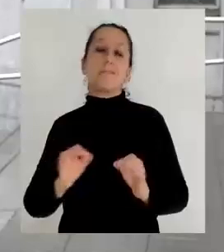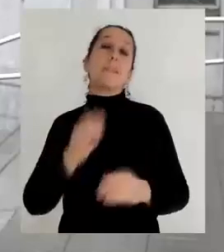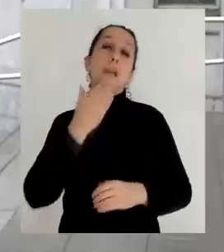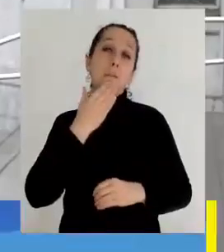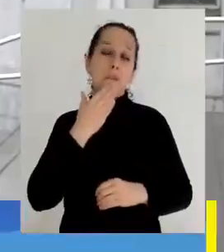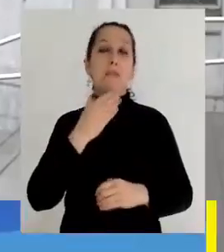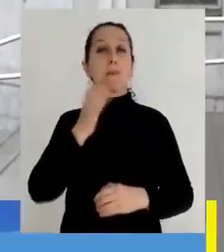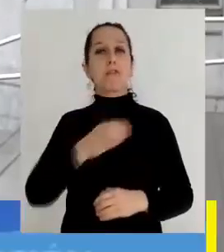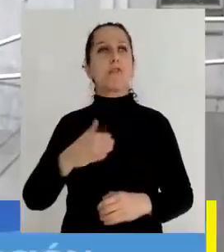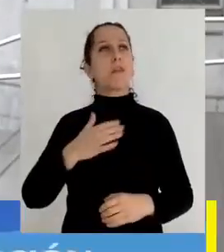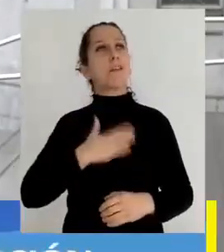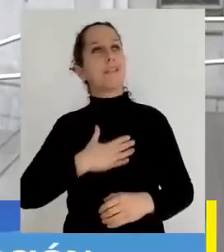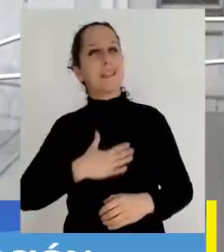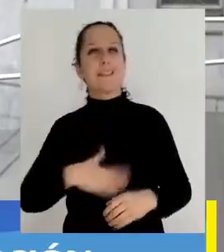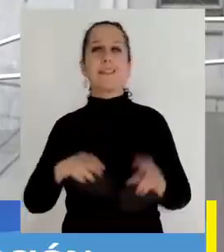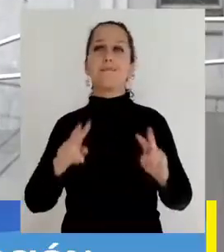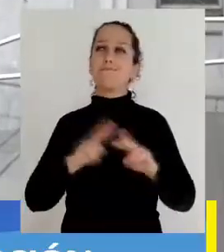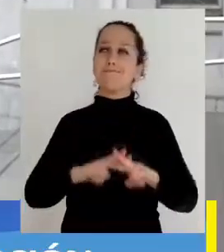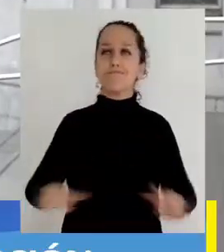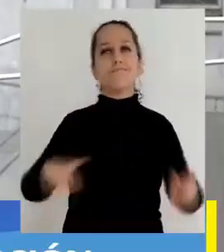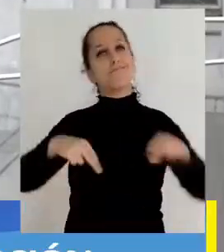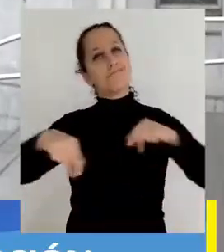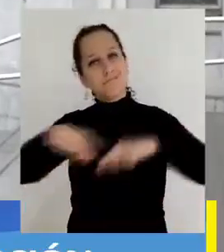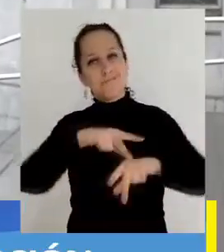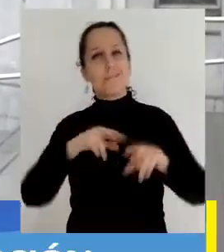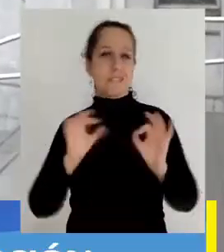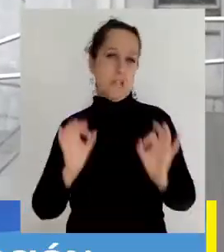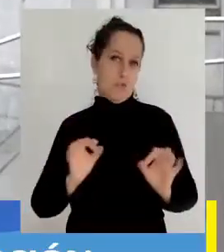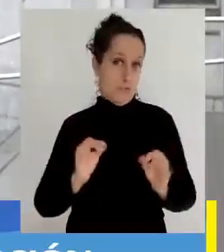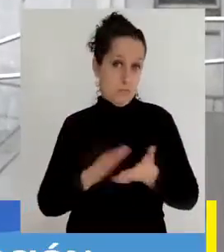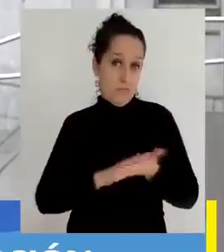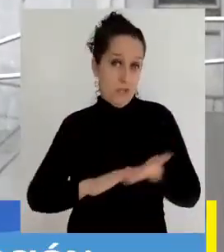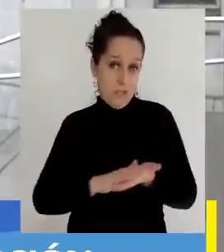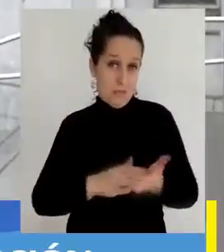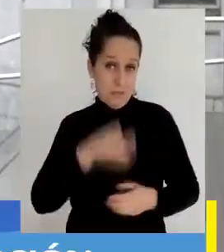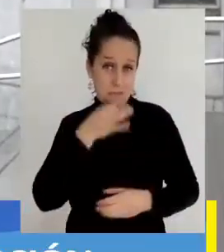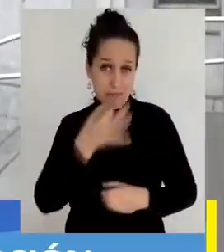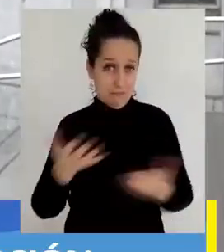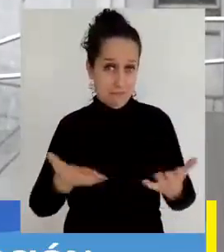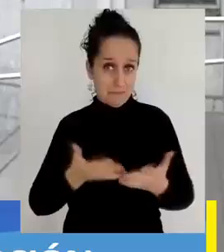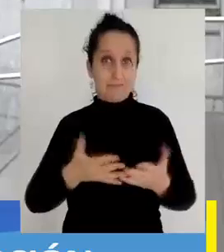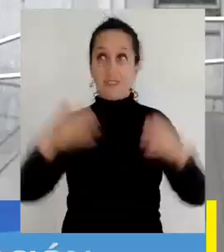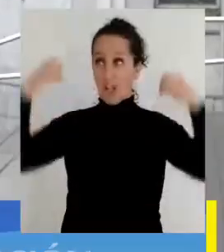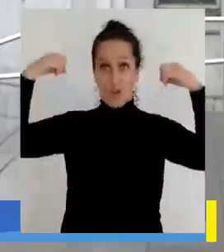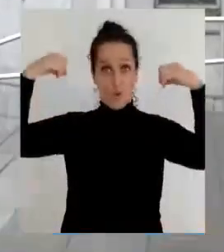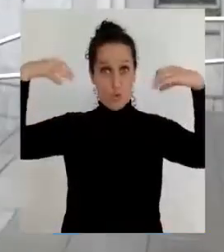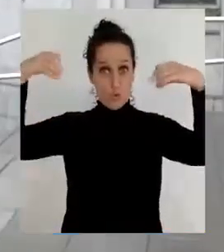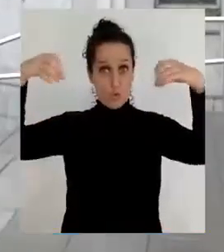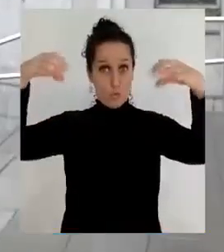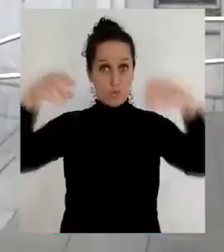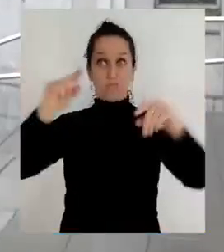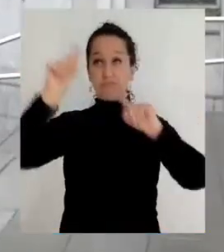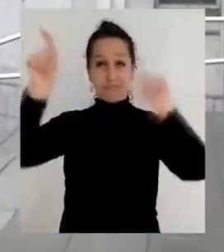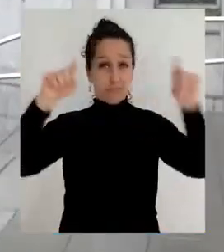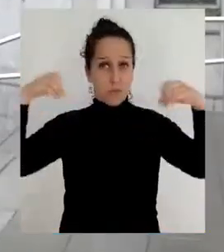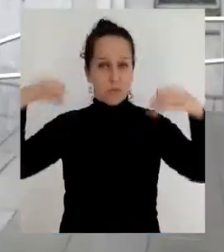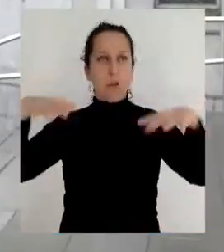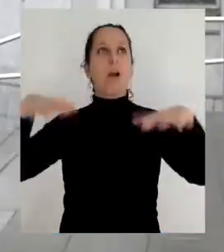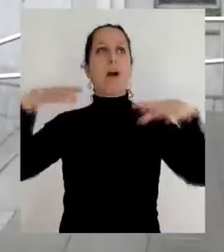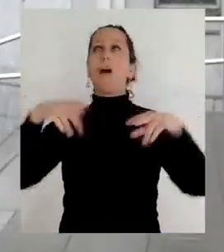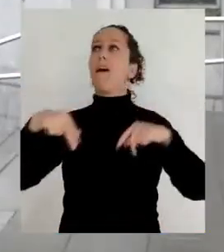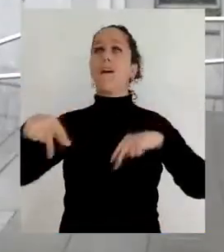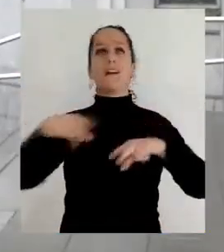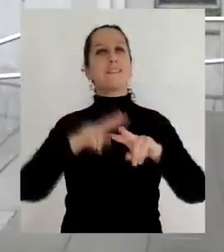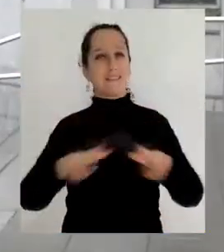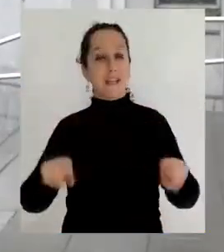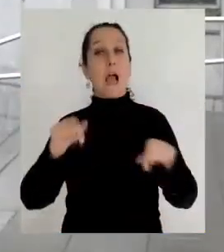además para mejorar la sensación de seguridad de los distintos barrios de Concepción. Ejemplo de ello son las luminarias que se instalan en distintos sectores.